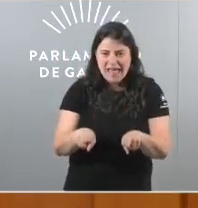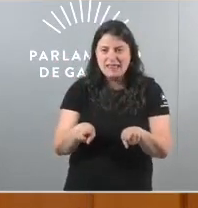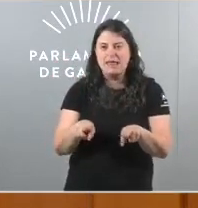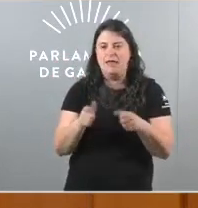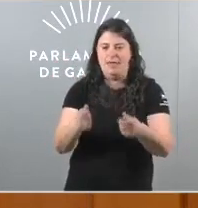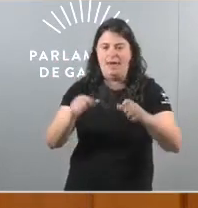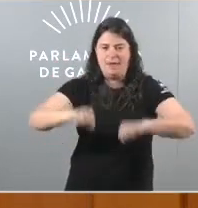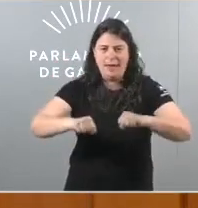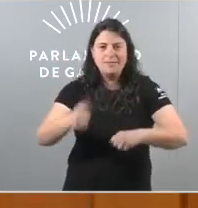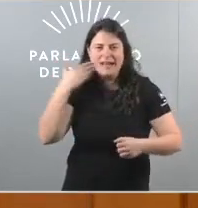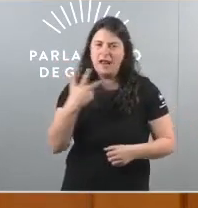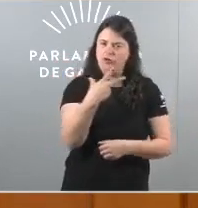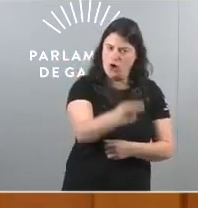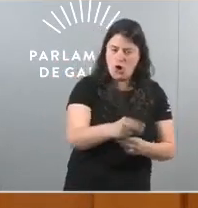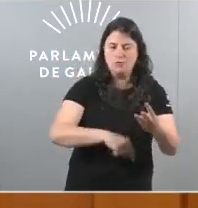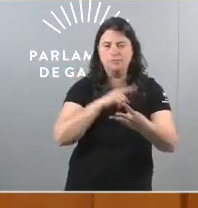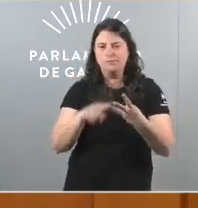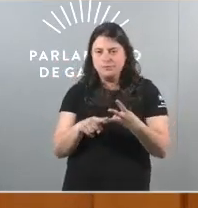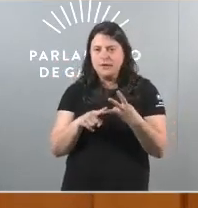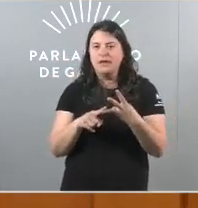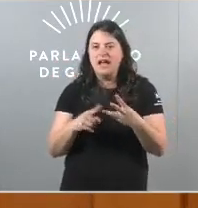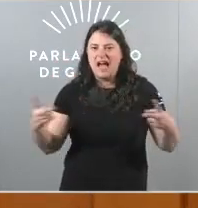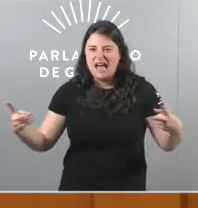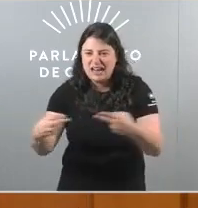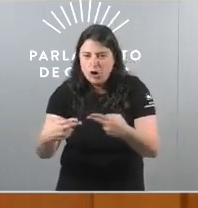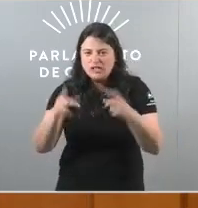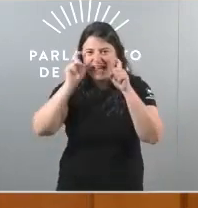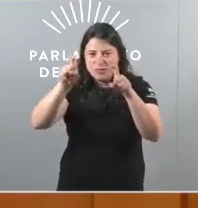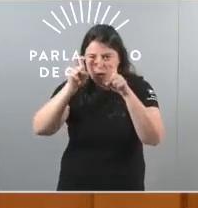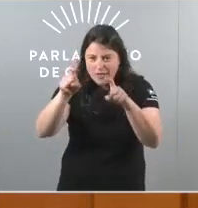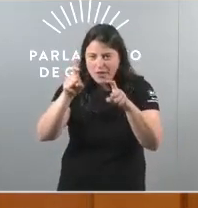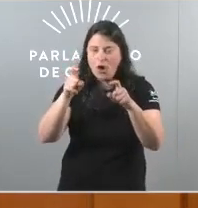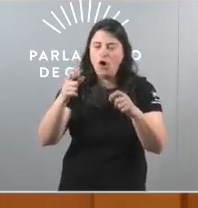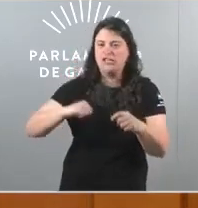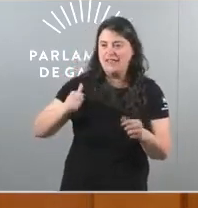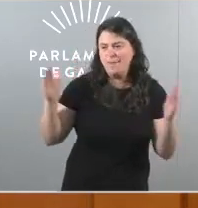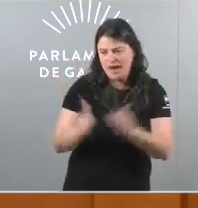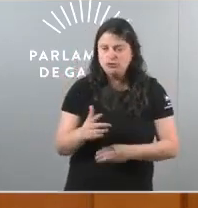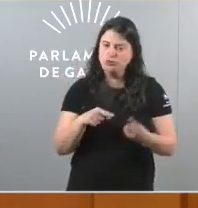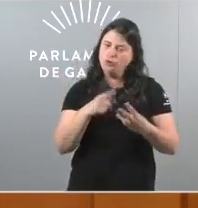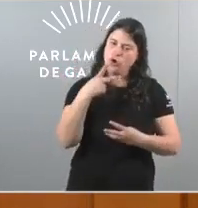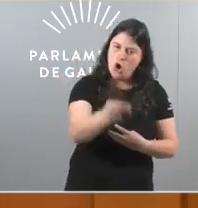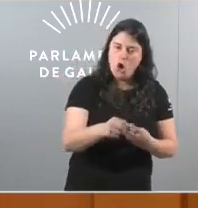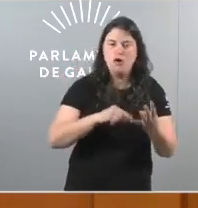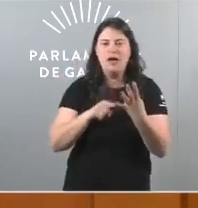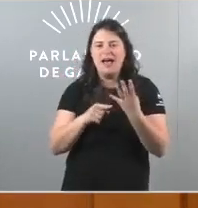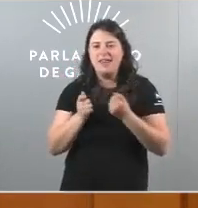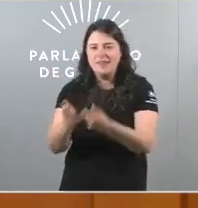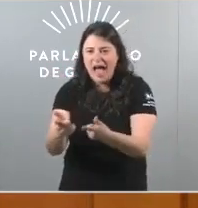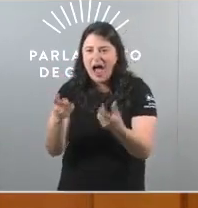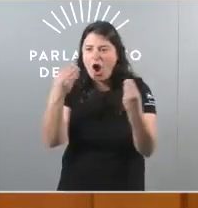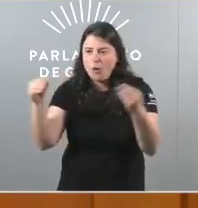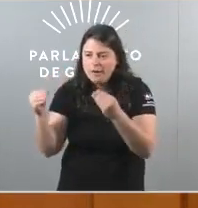unha bellez digna non a reverter os recortes en educación e sanidade non a darlle futuro a xente